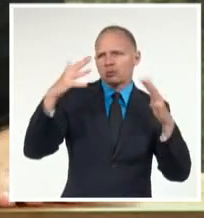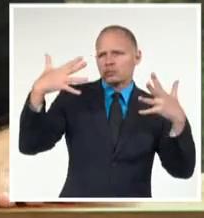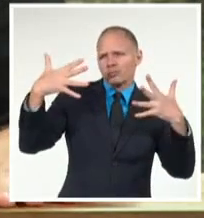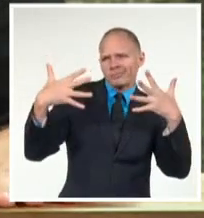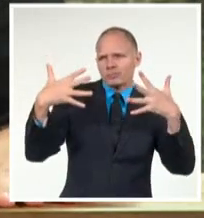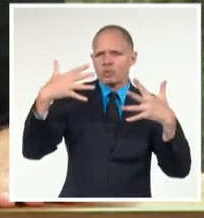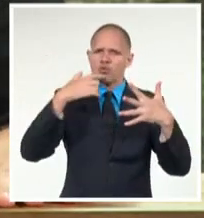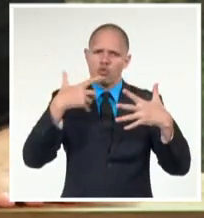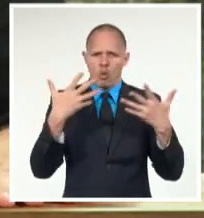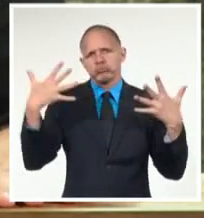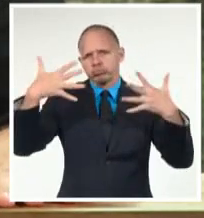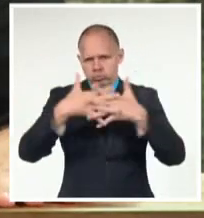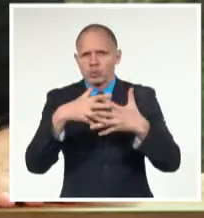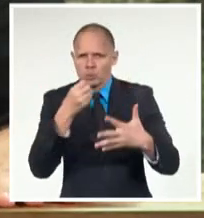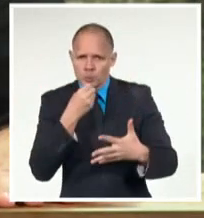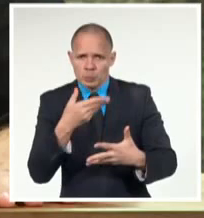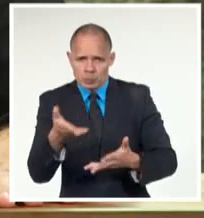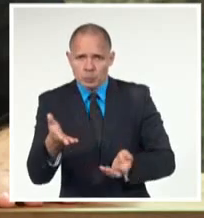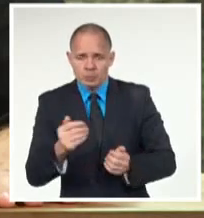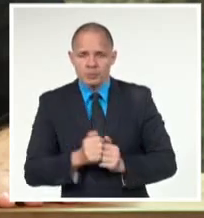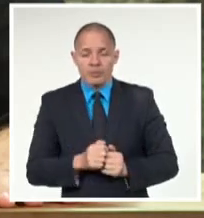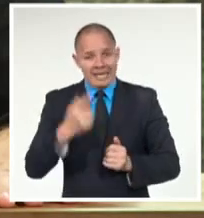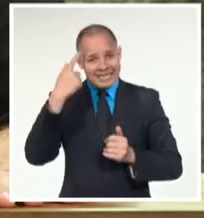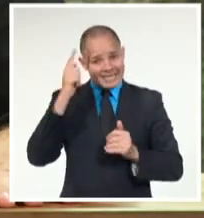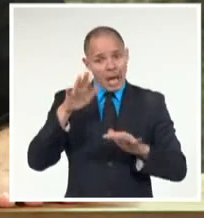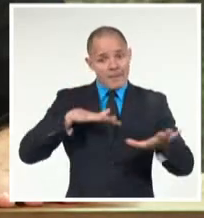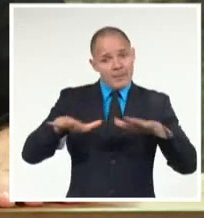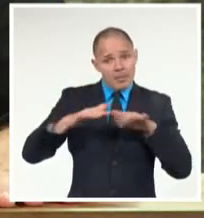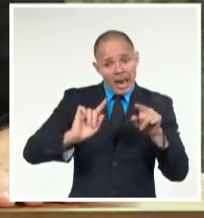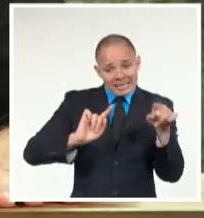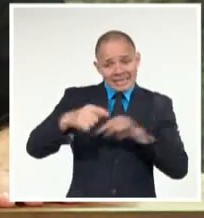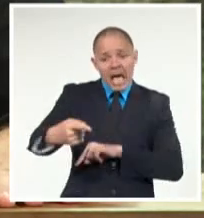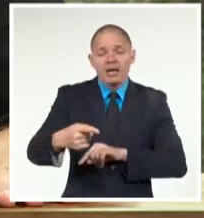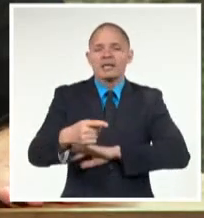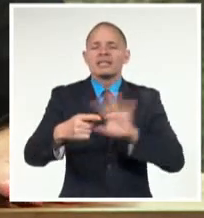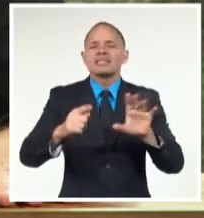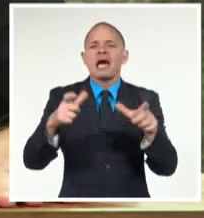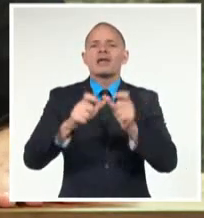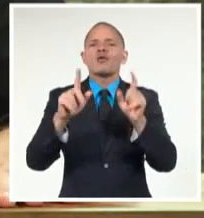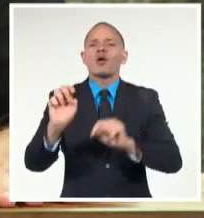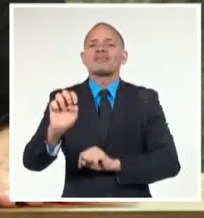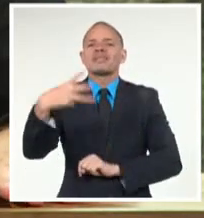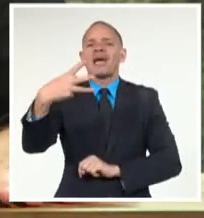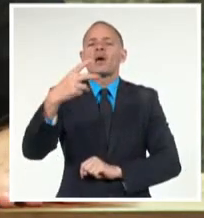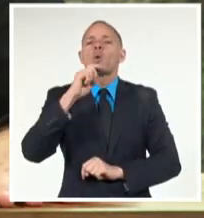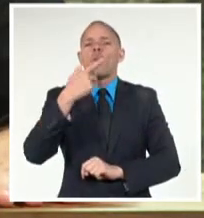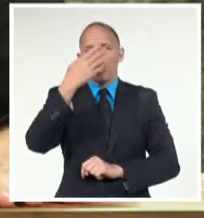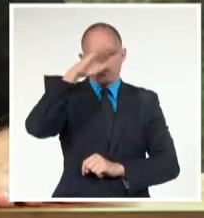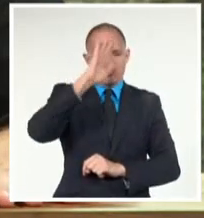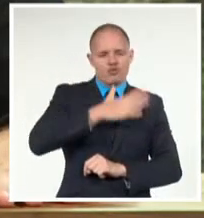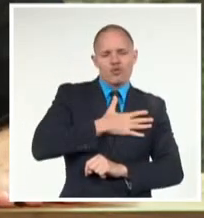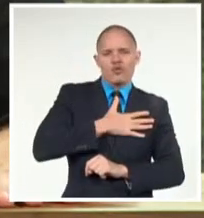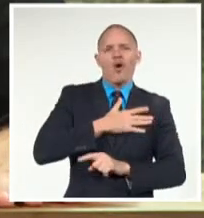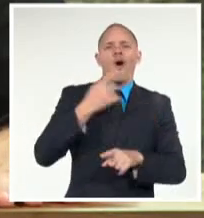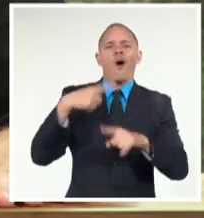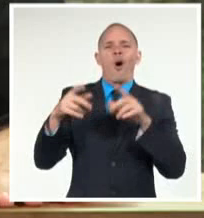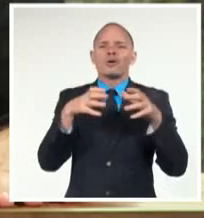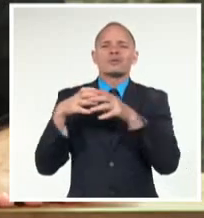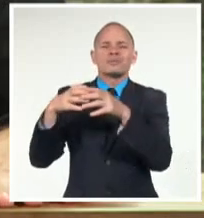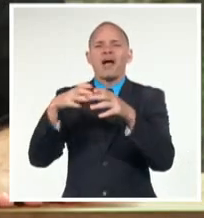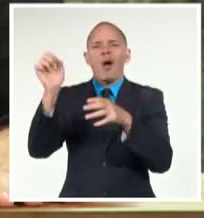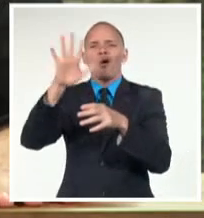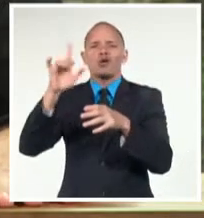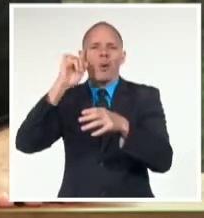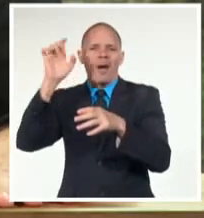permiten alistarnos para celebrar la tercera sesión de la Comisión Conjunta Cuba-Comisión Económica Euroasiática